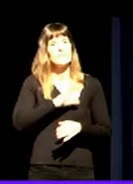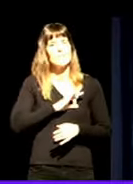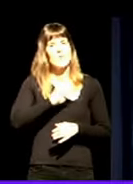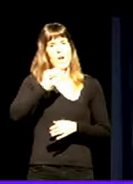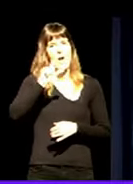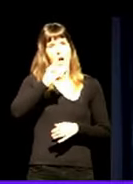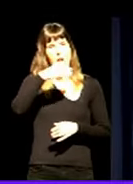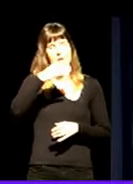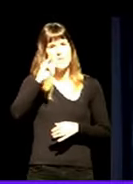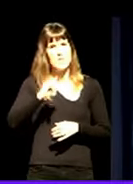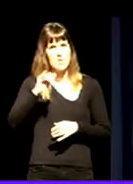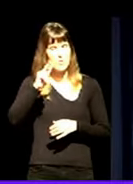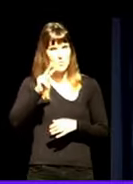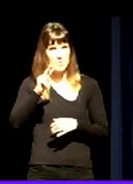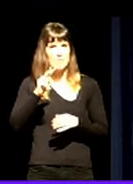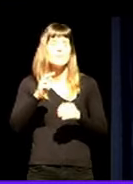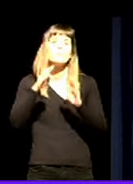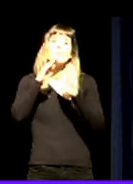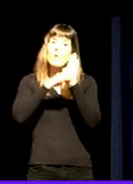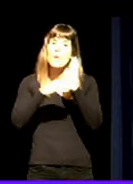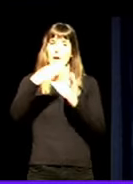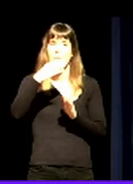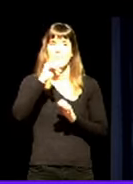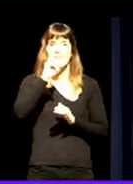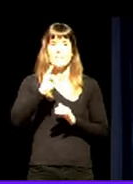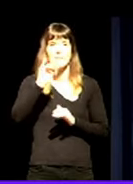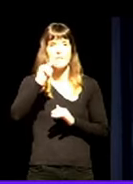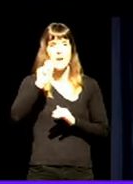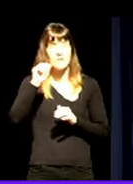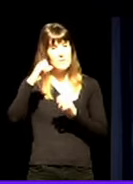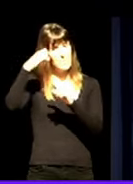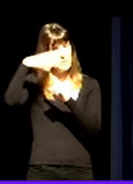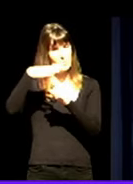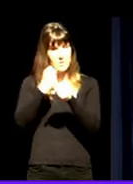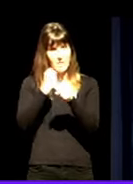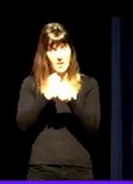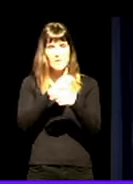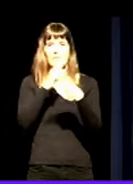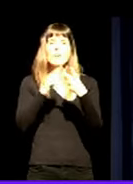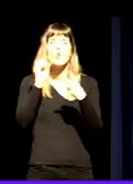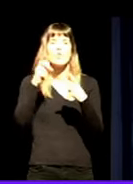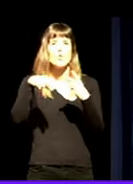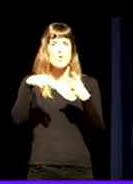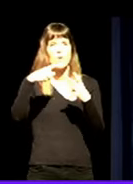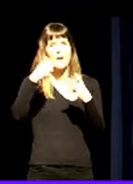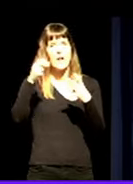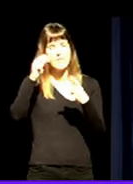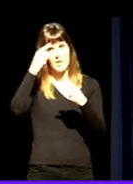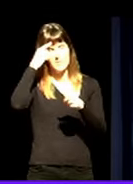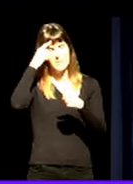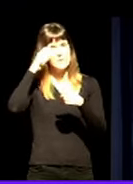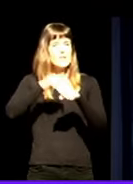berritze gune nagusian bizikasi daldeko kidea. Eta horita Jon Gardia, suizidologian aditua, psikiatra,